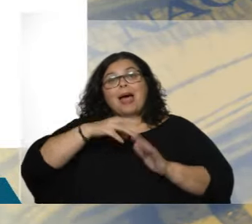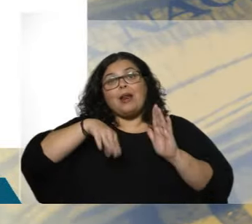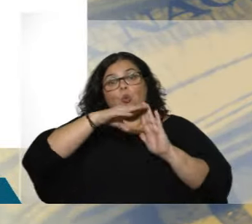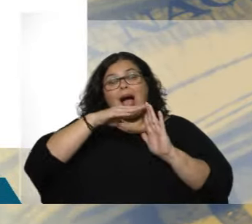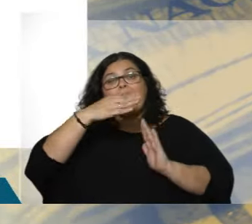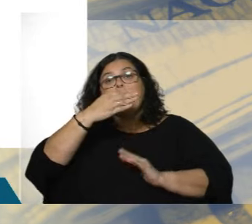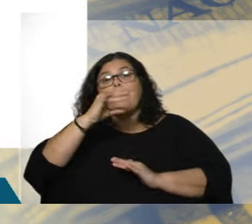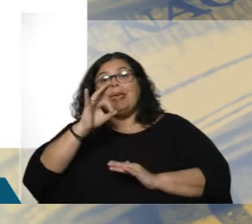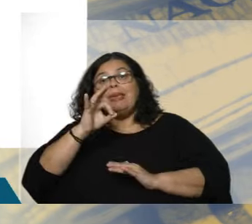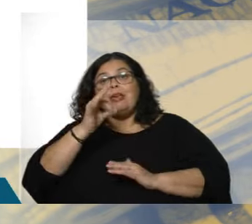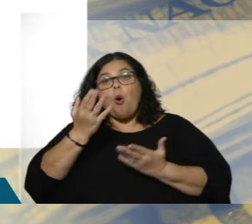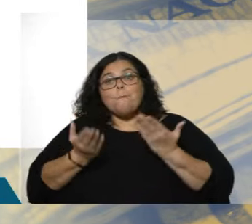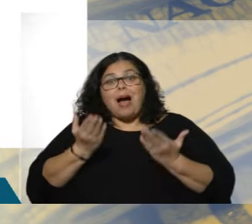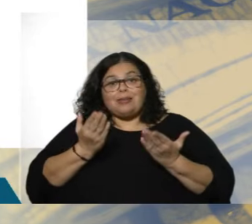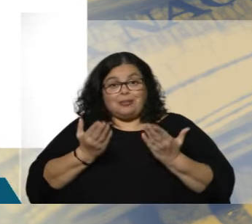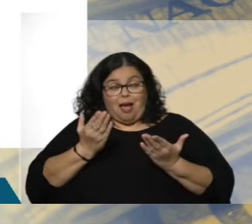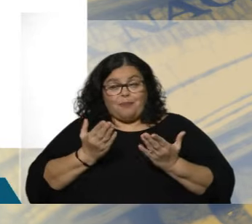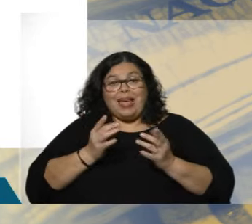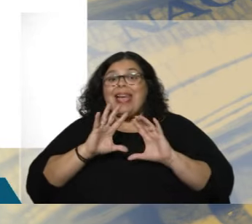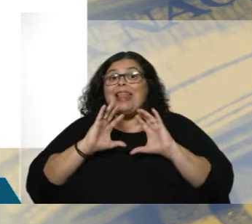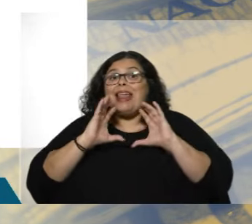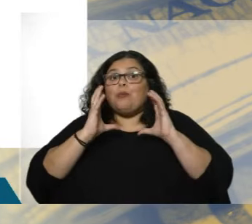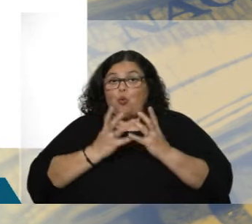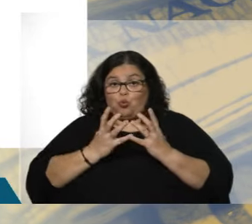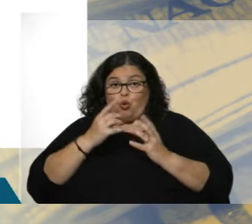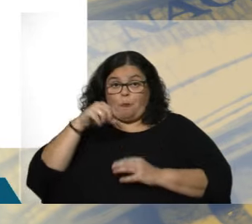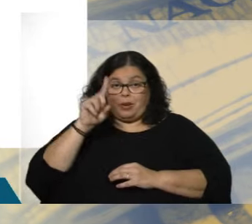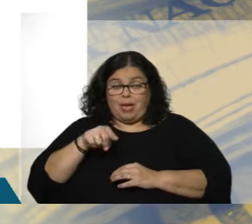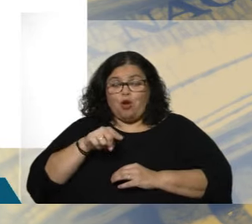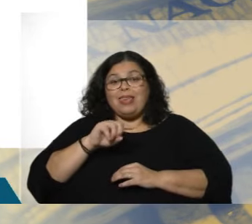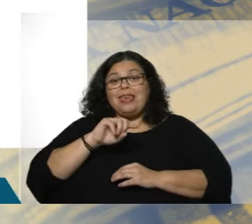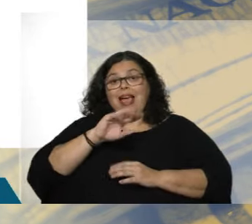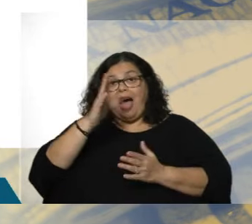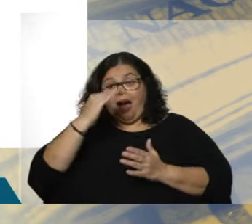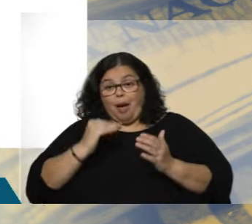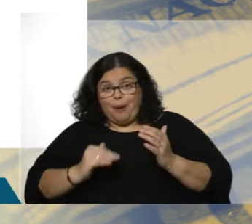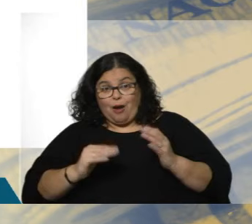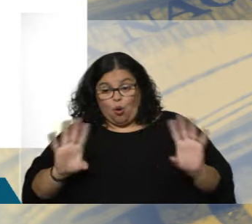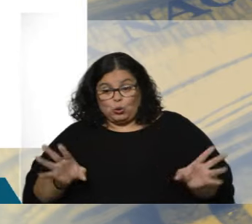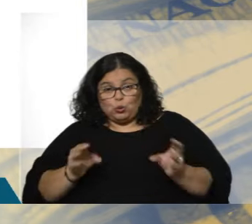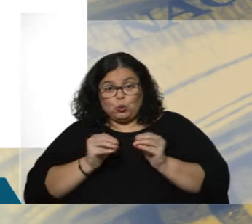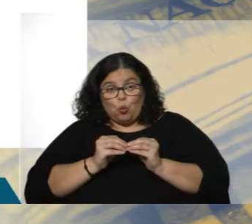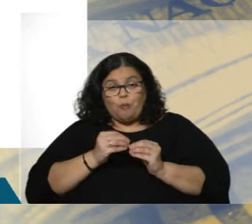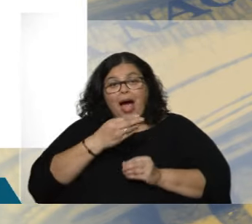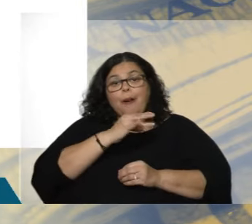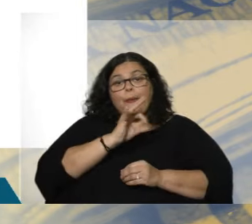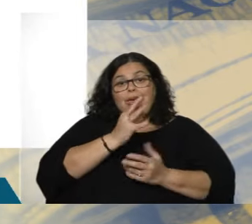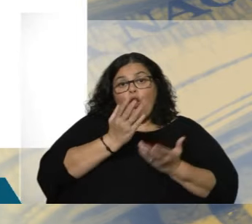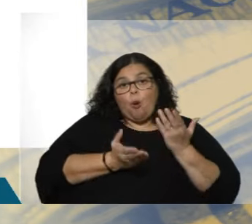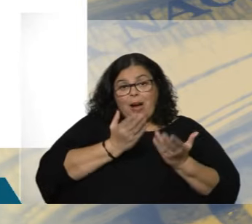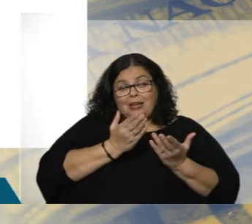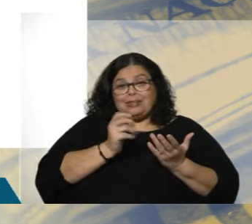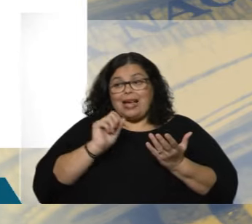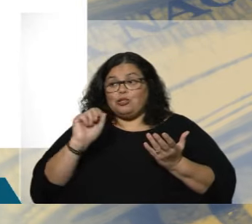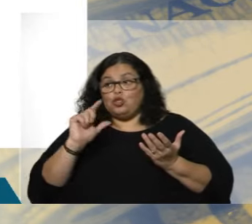biomasa, la segunda de la derecha, en el mundo. Y la que vemos abajo es la suma de biomasa, de solar